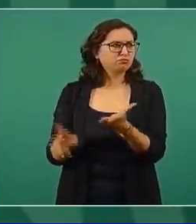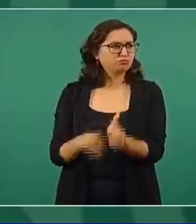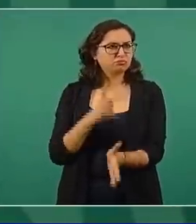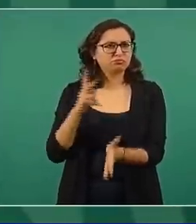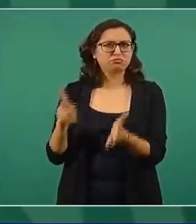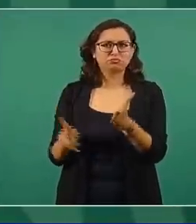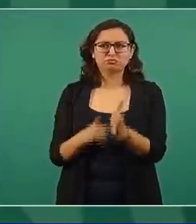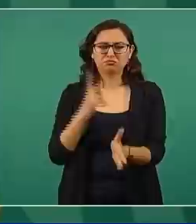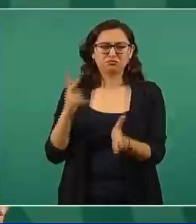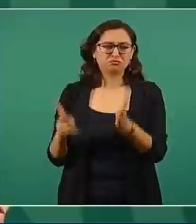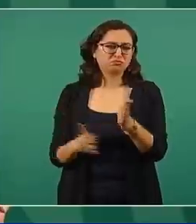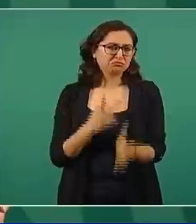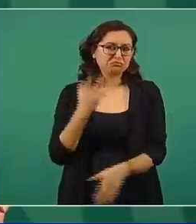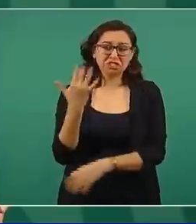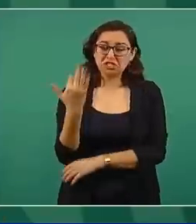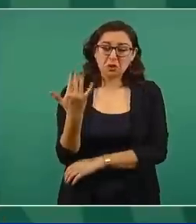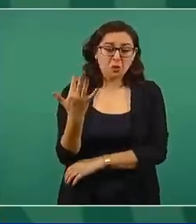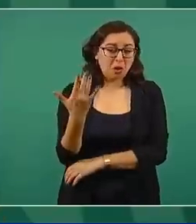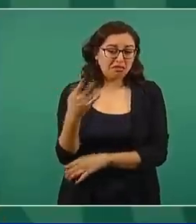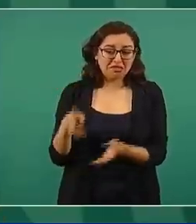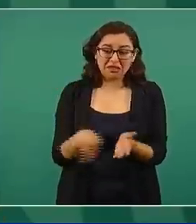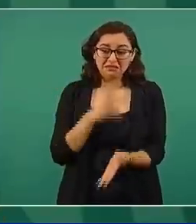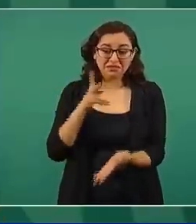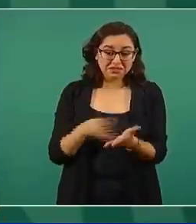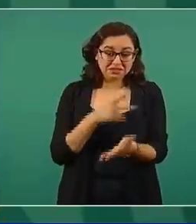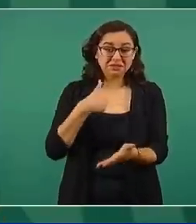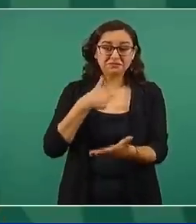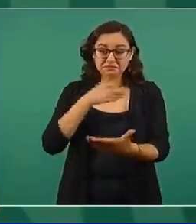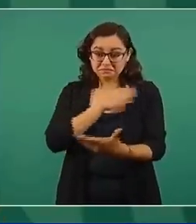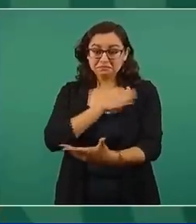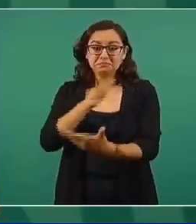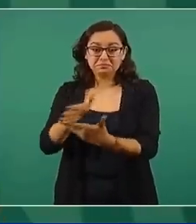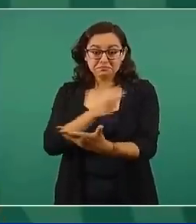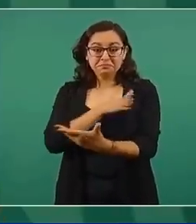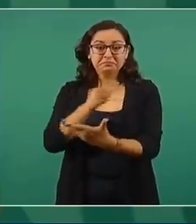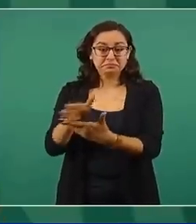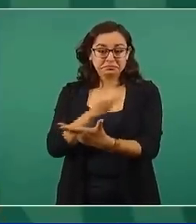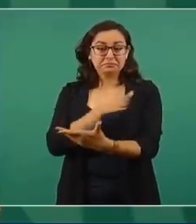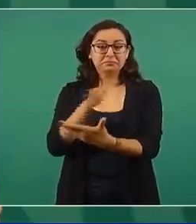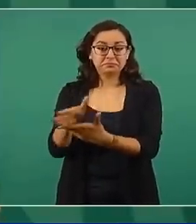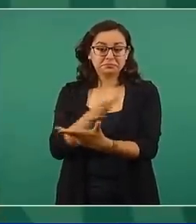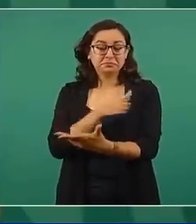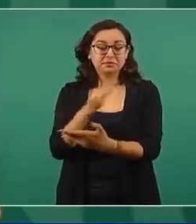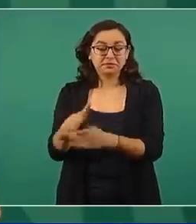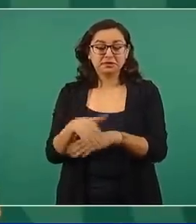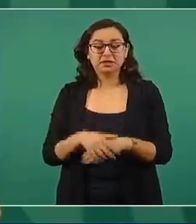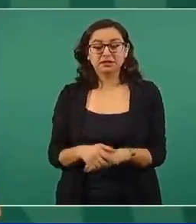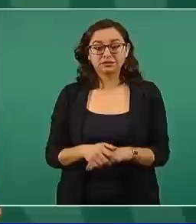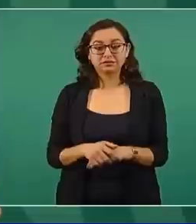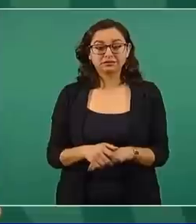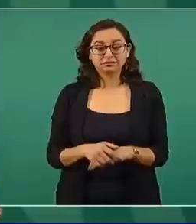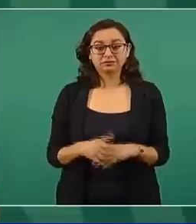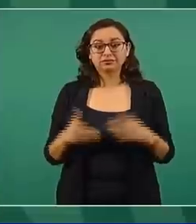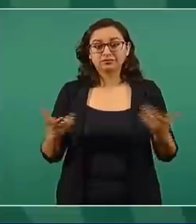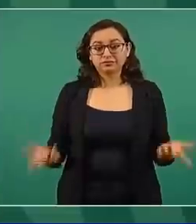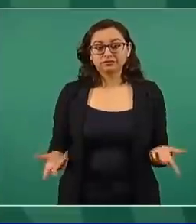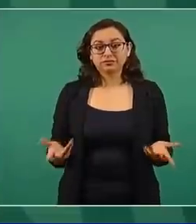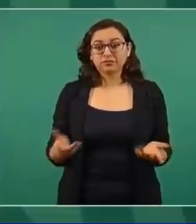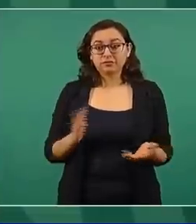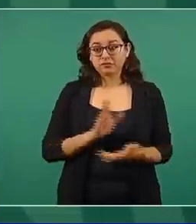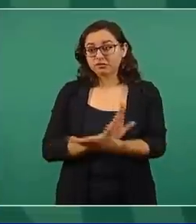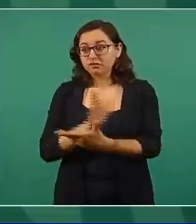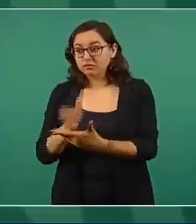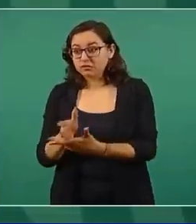50 veces, pero no sólo he ido, me he quedado a dormir,